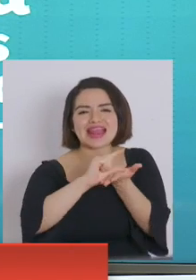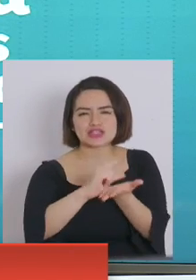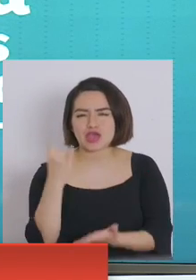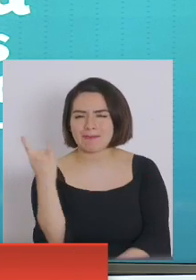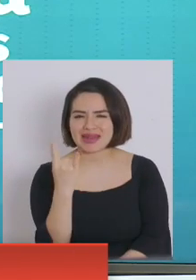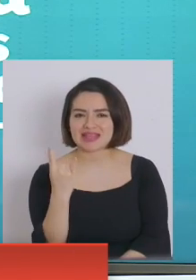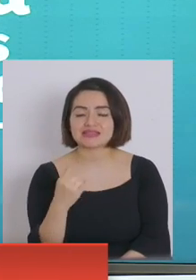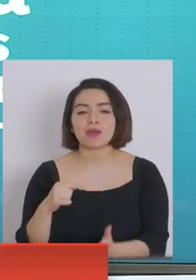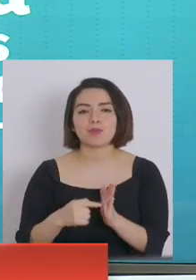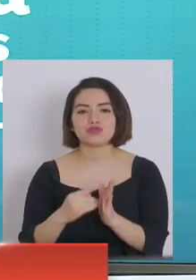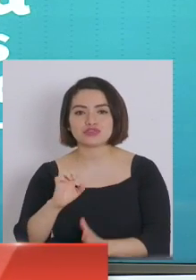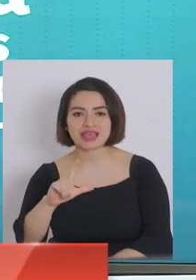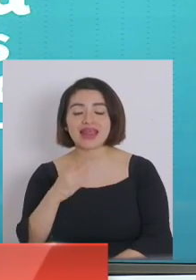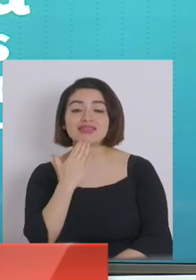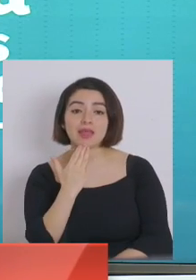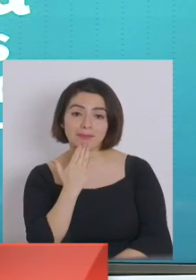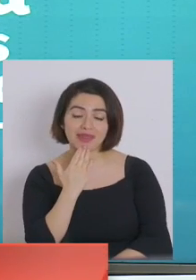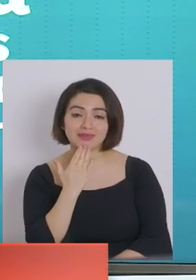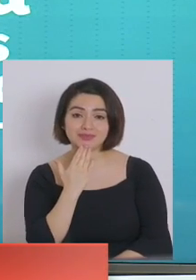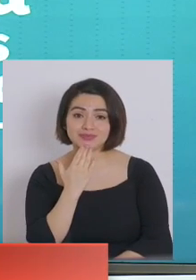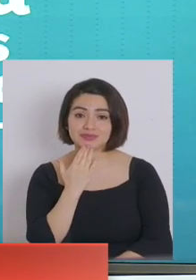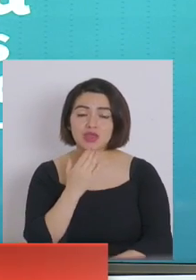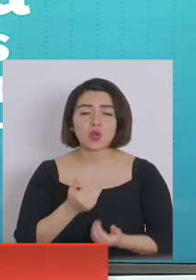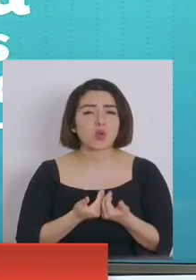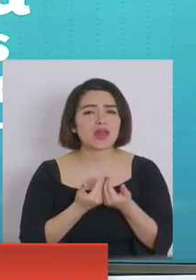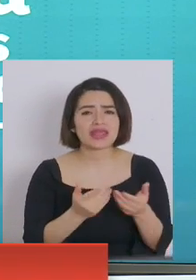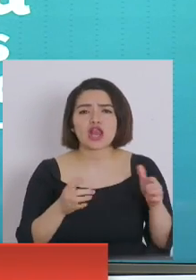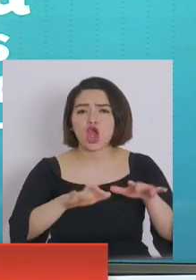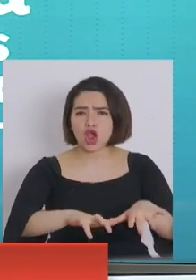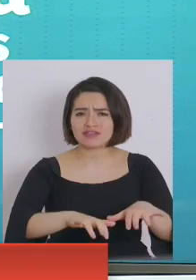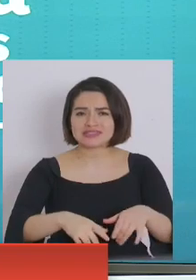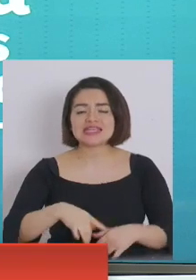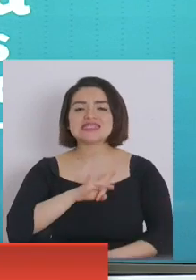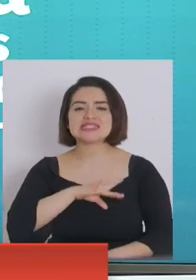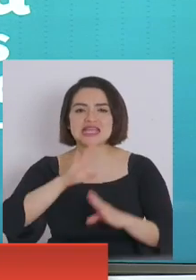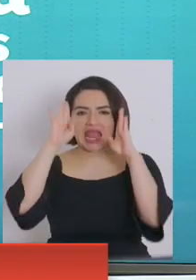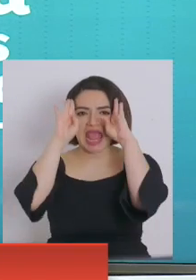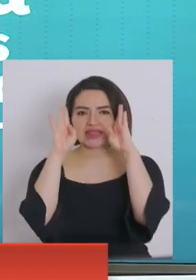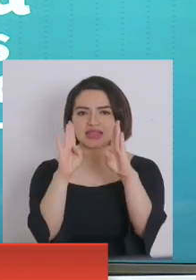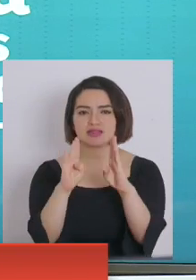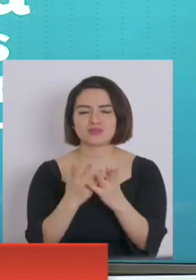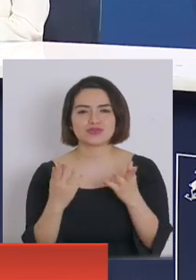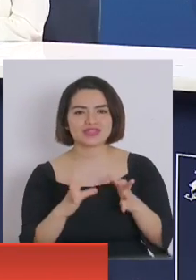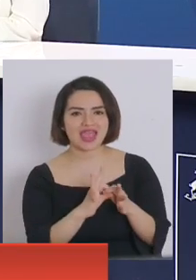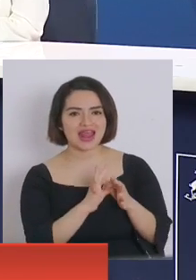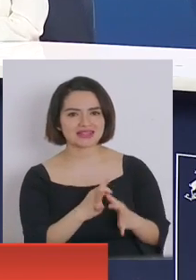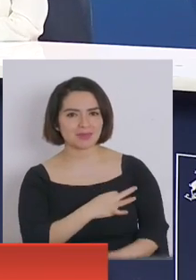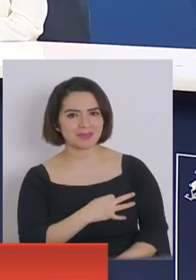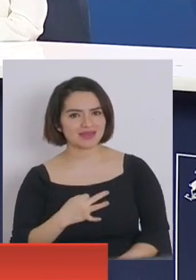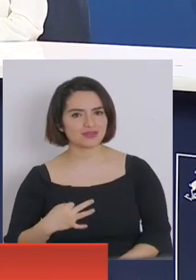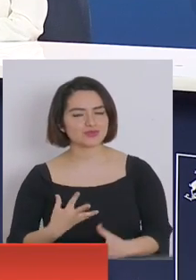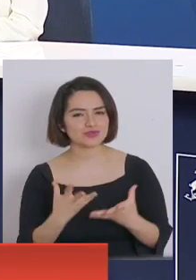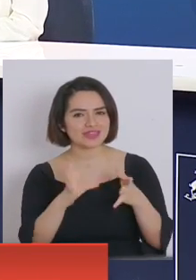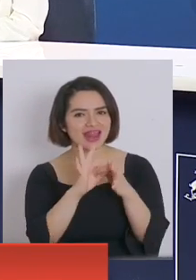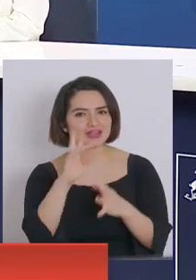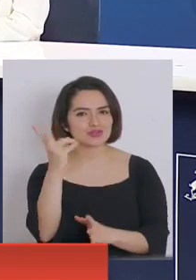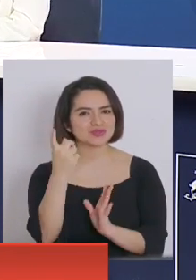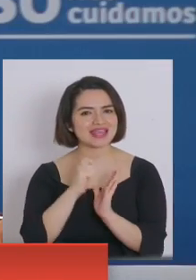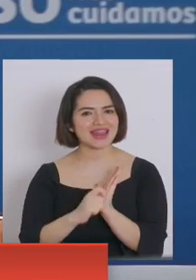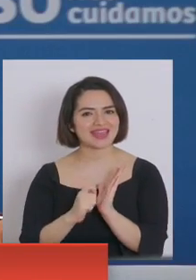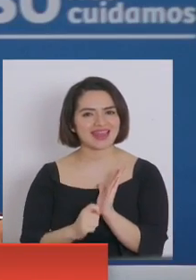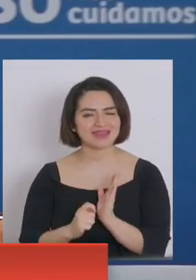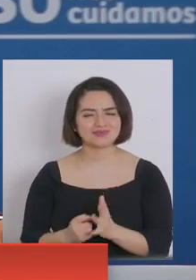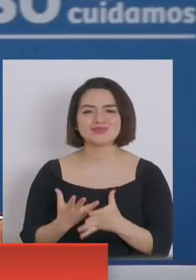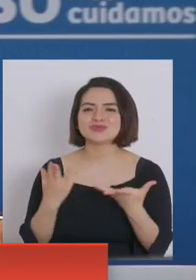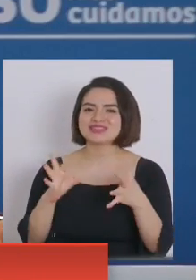.cl o también, cierto, en cualquier oficina de Chile Atiende. Muchas gracias, ministro. Muchas gracias, subsecretaria. Muchas